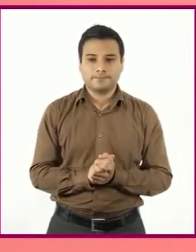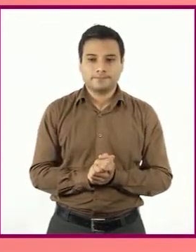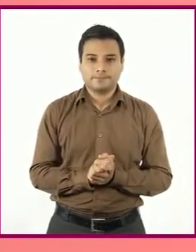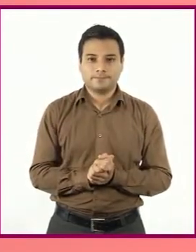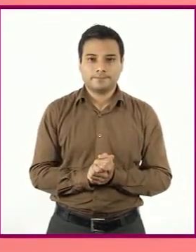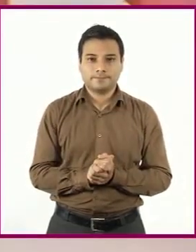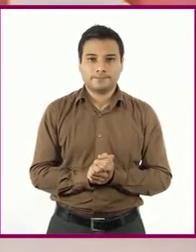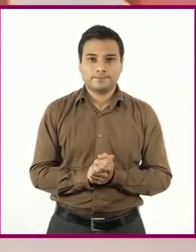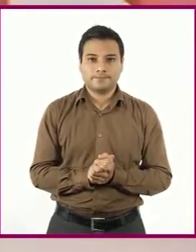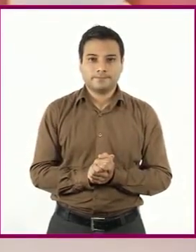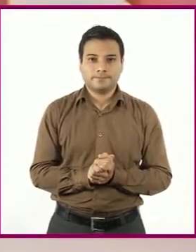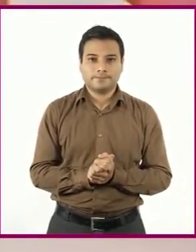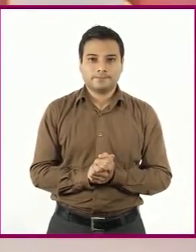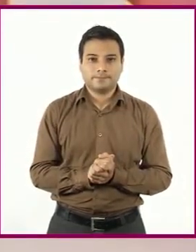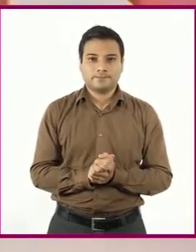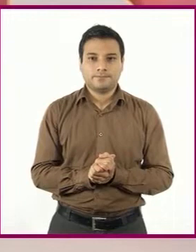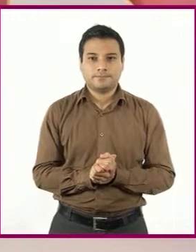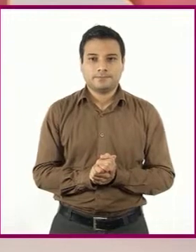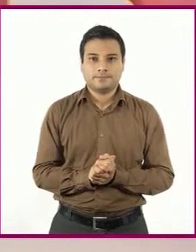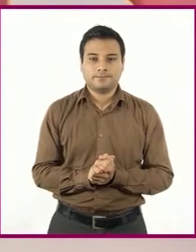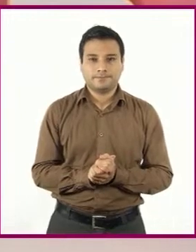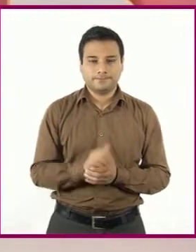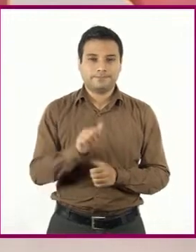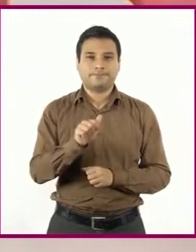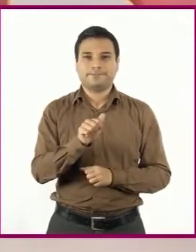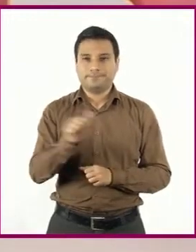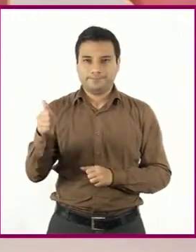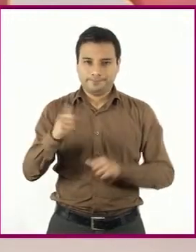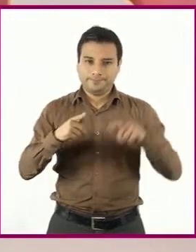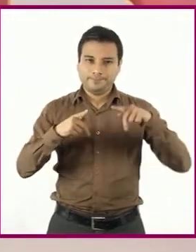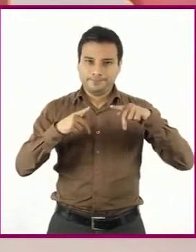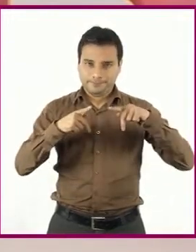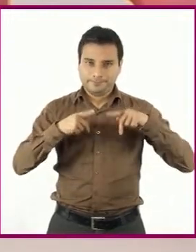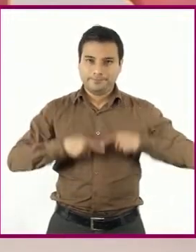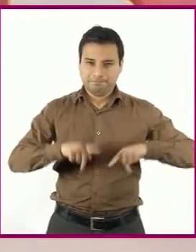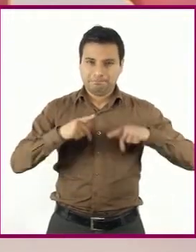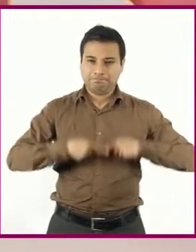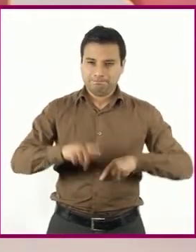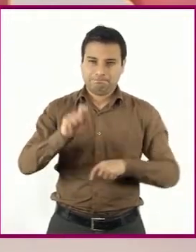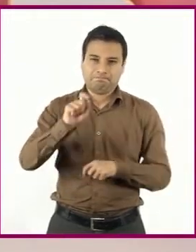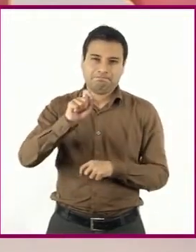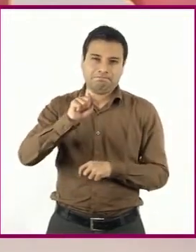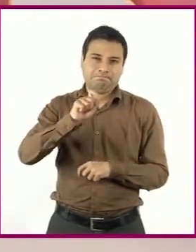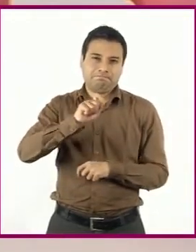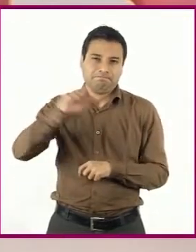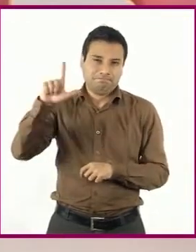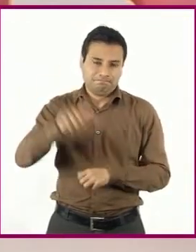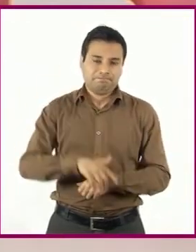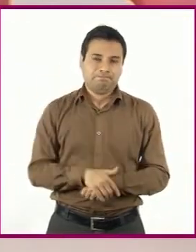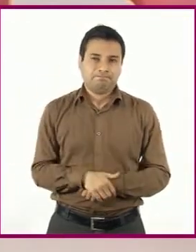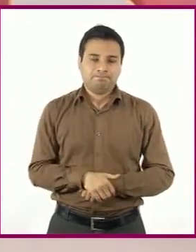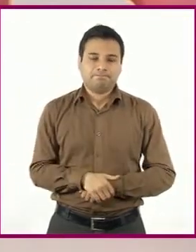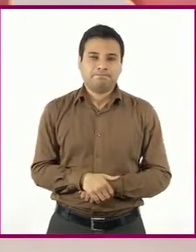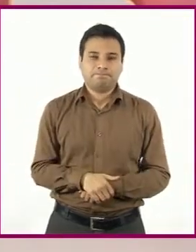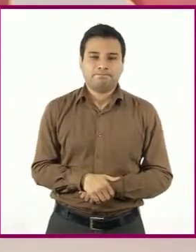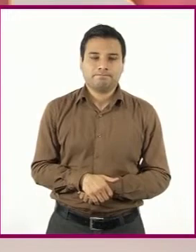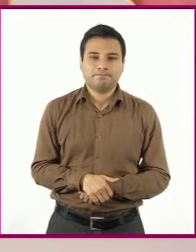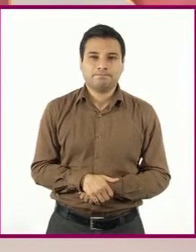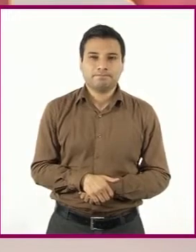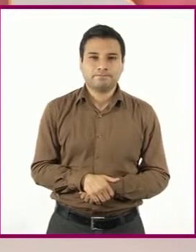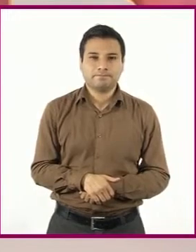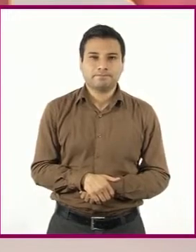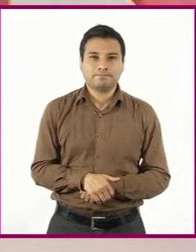Esta es de otro personaje notable, aunque muy distinto, de Ibargüengoitia,